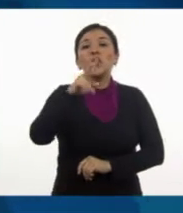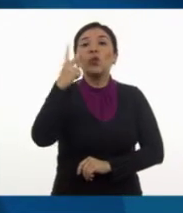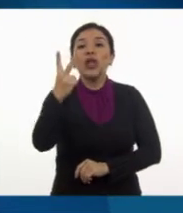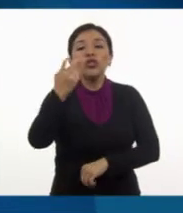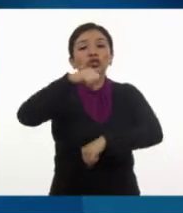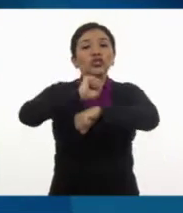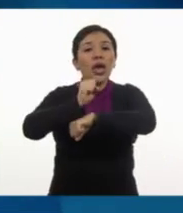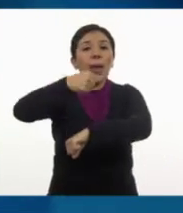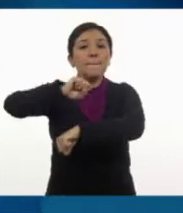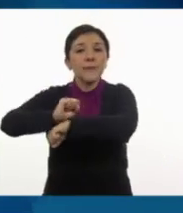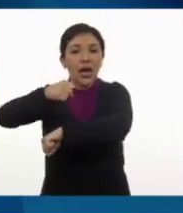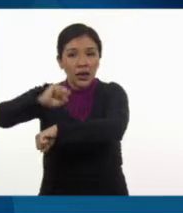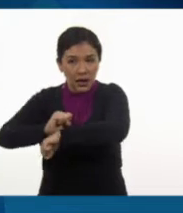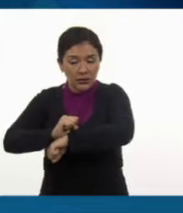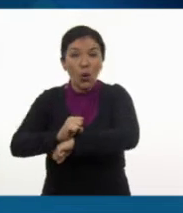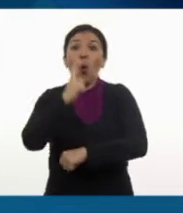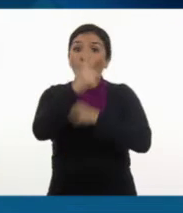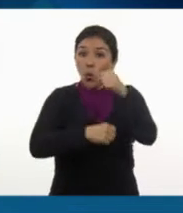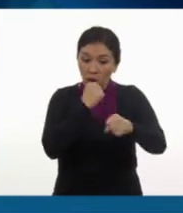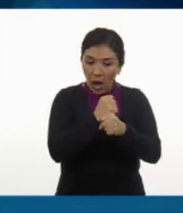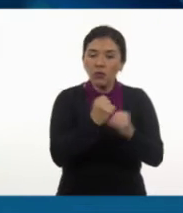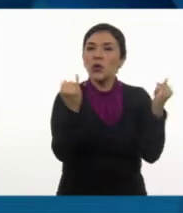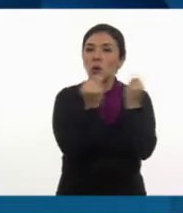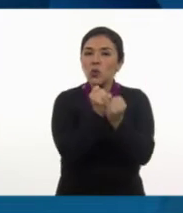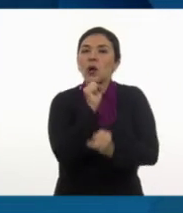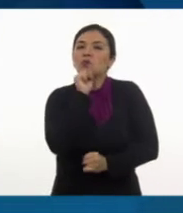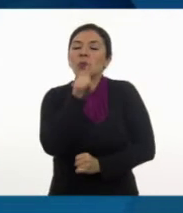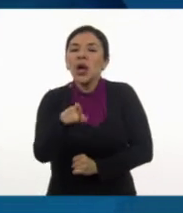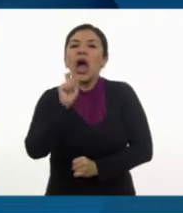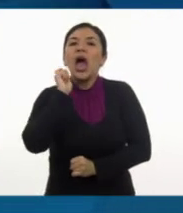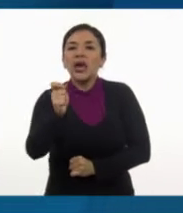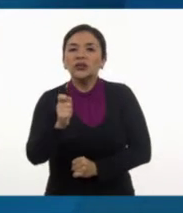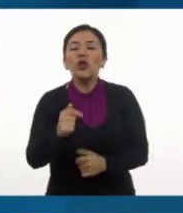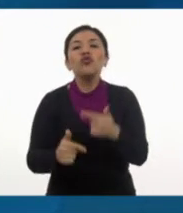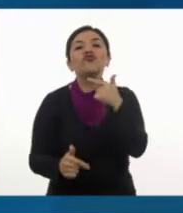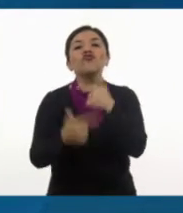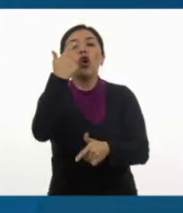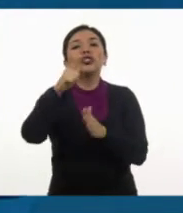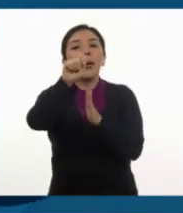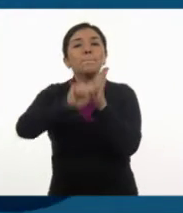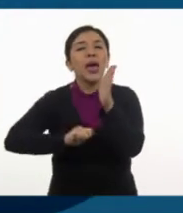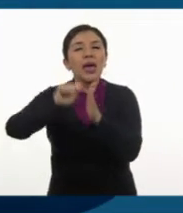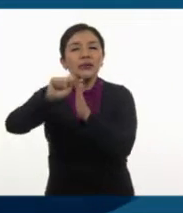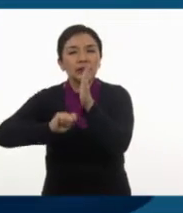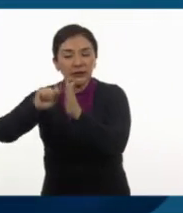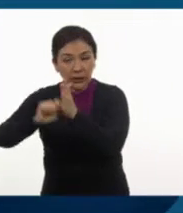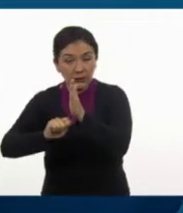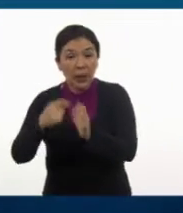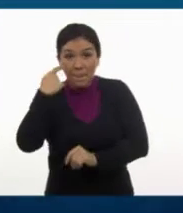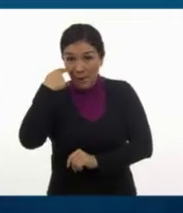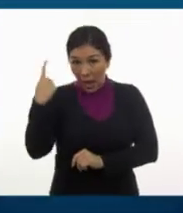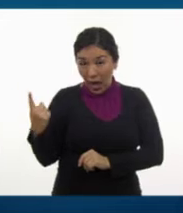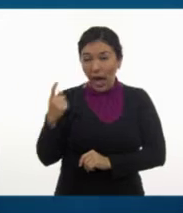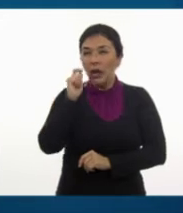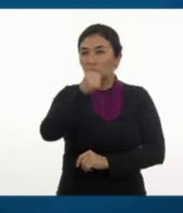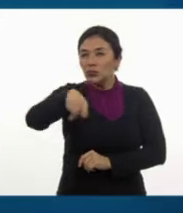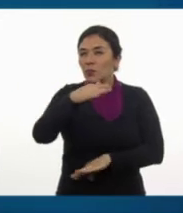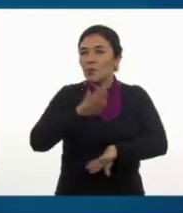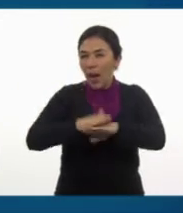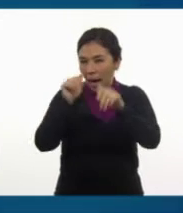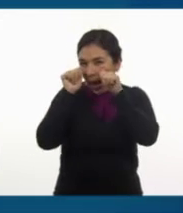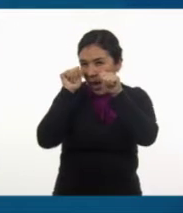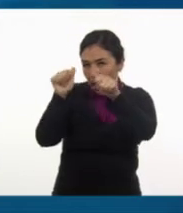semanas. También un año se puede representar con 12 meses. Pero aquí pongan